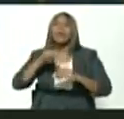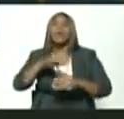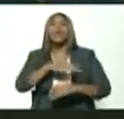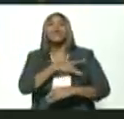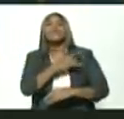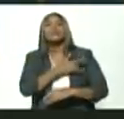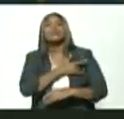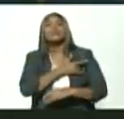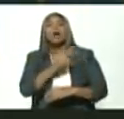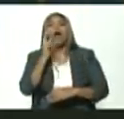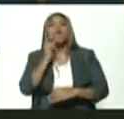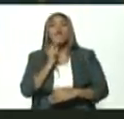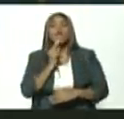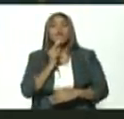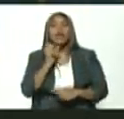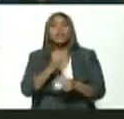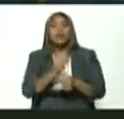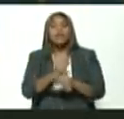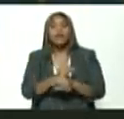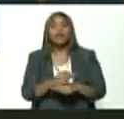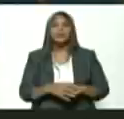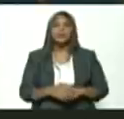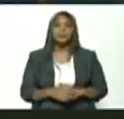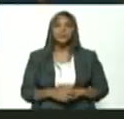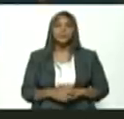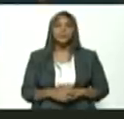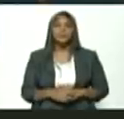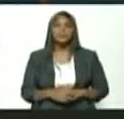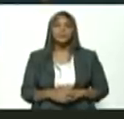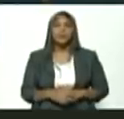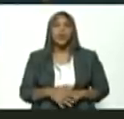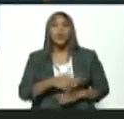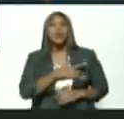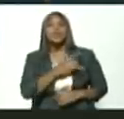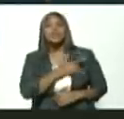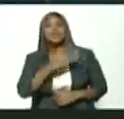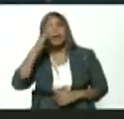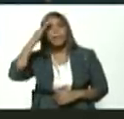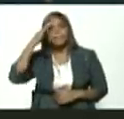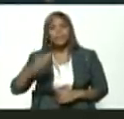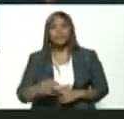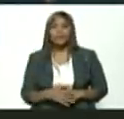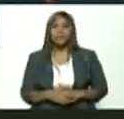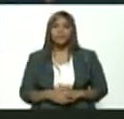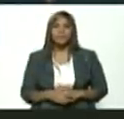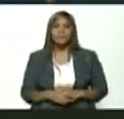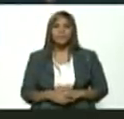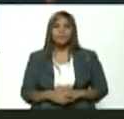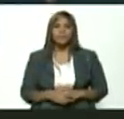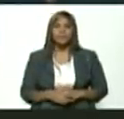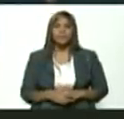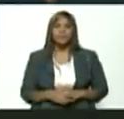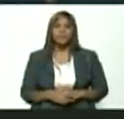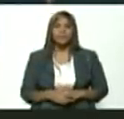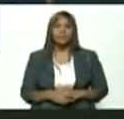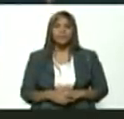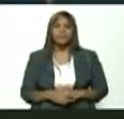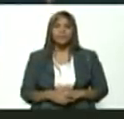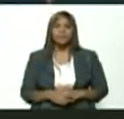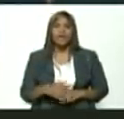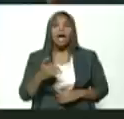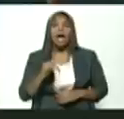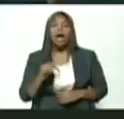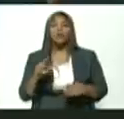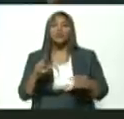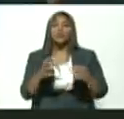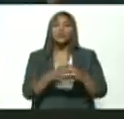trabajadores jesús rivero universidad militar crear una instancia